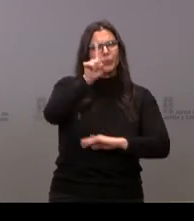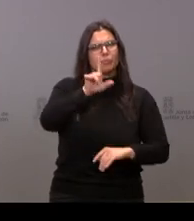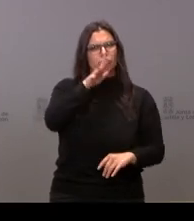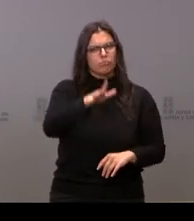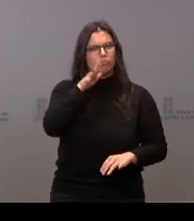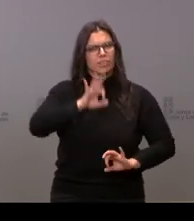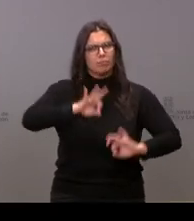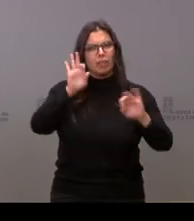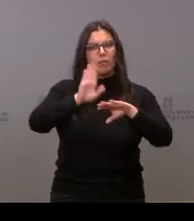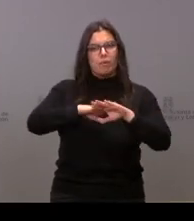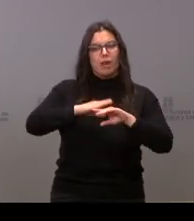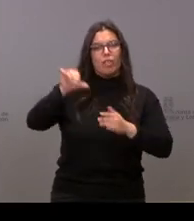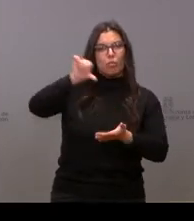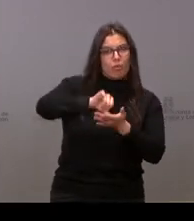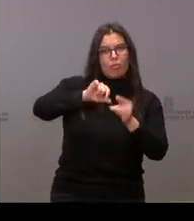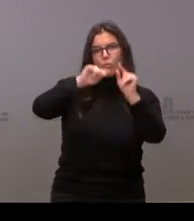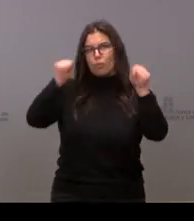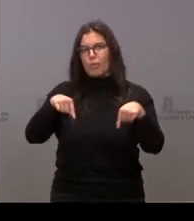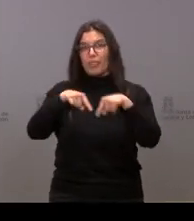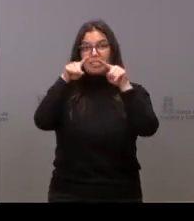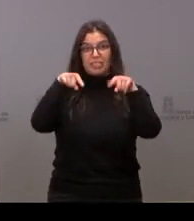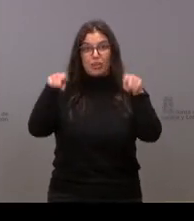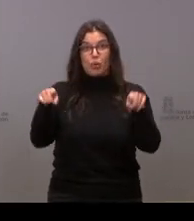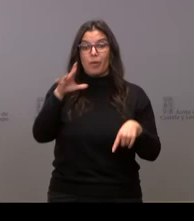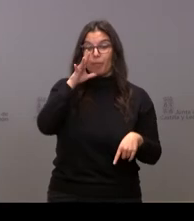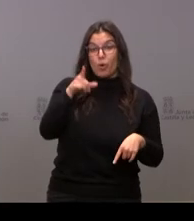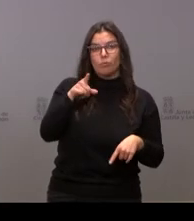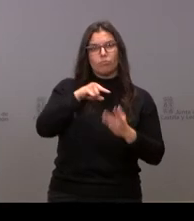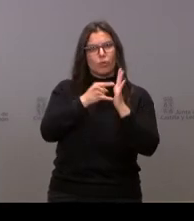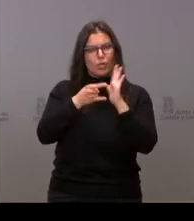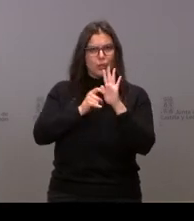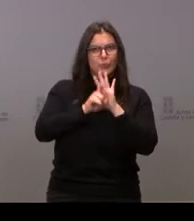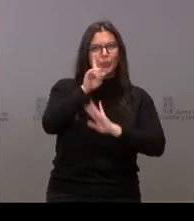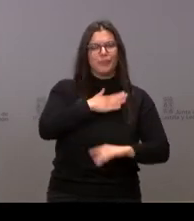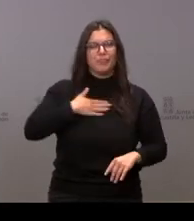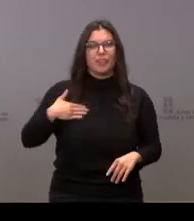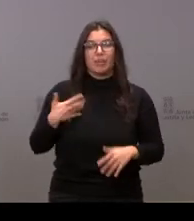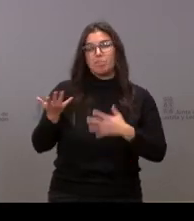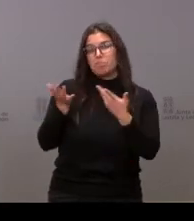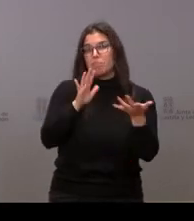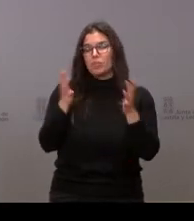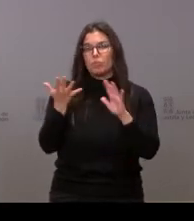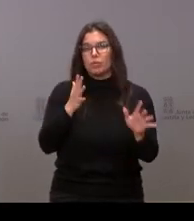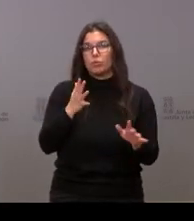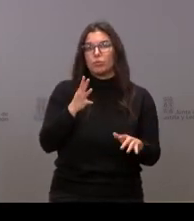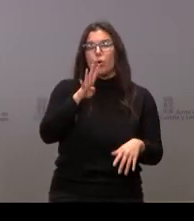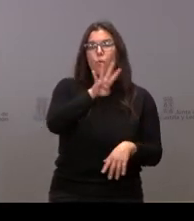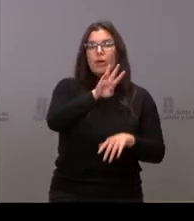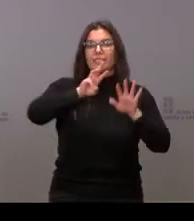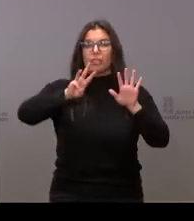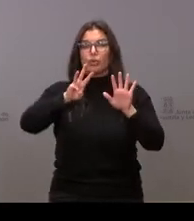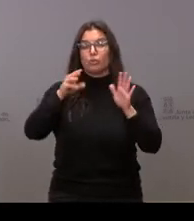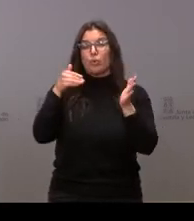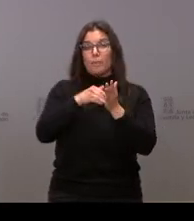y para la provincia de Segovia, porque este ambicioso proyecto va a contar aproximadamente unos 48.000